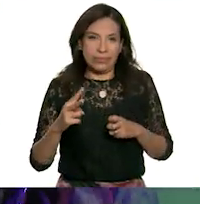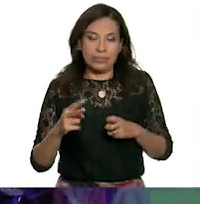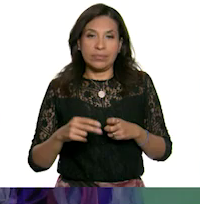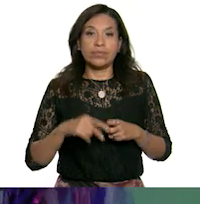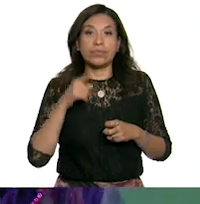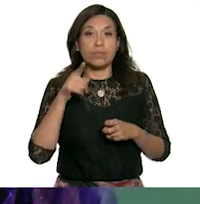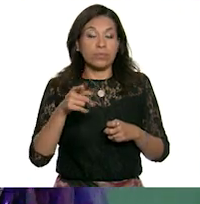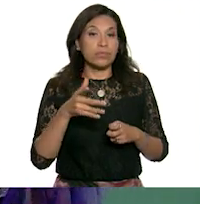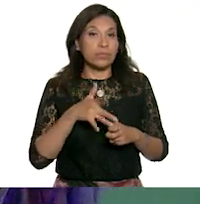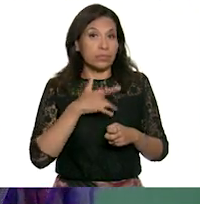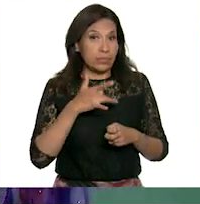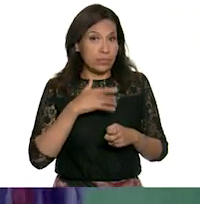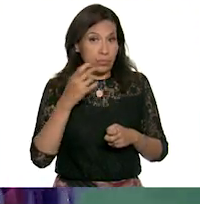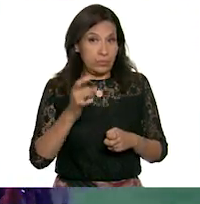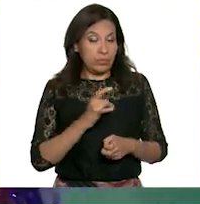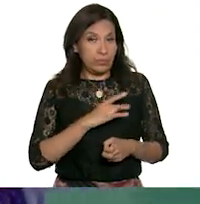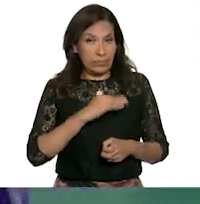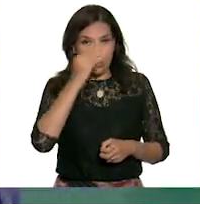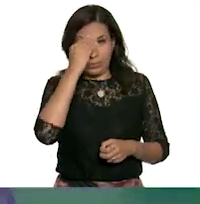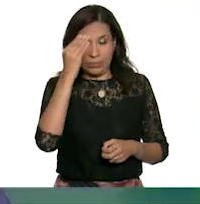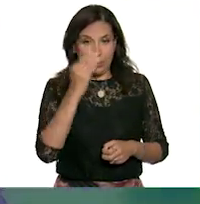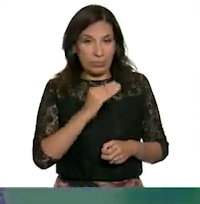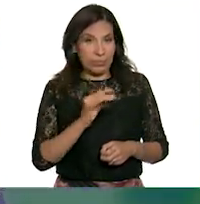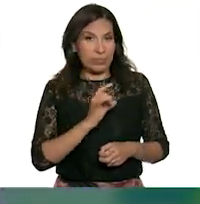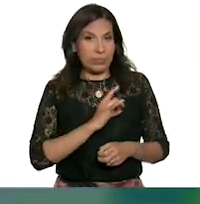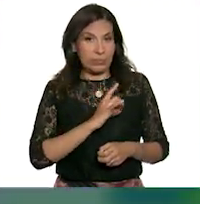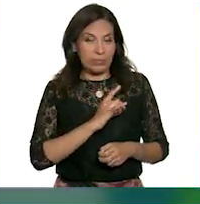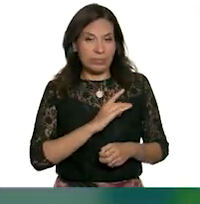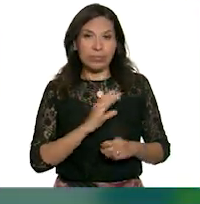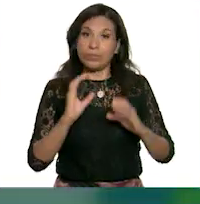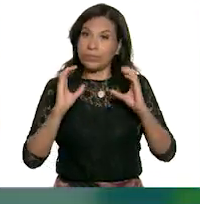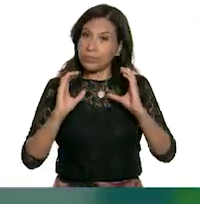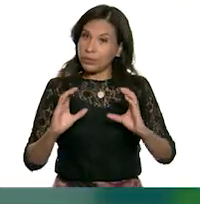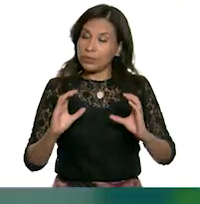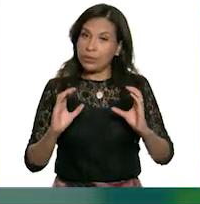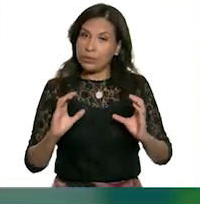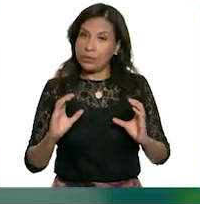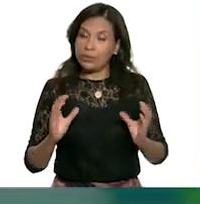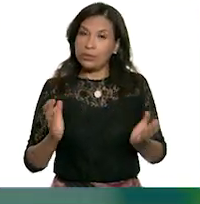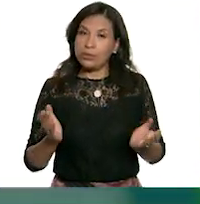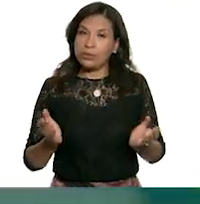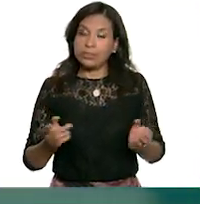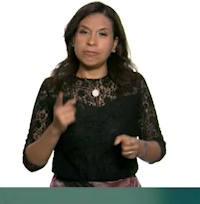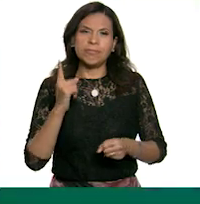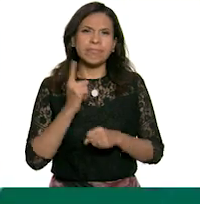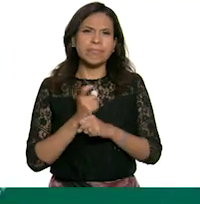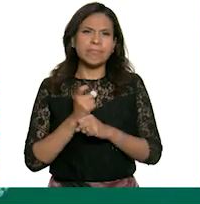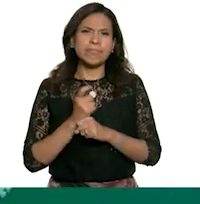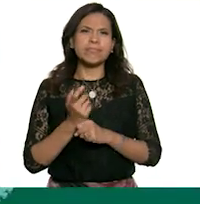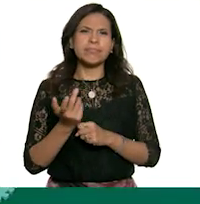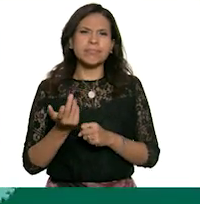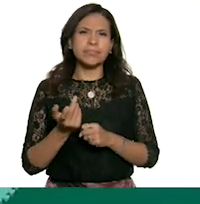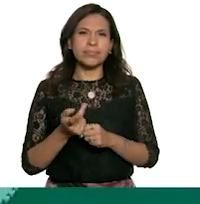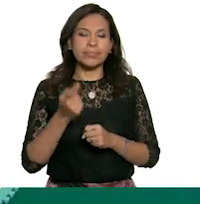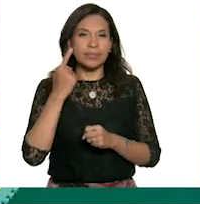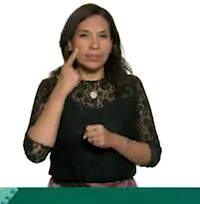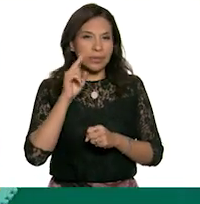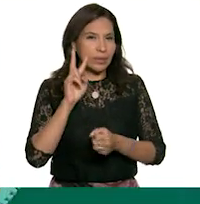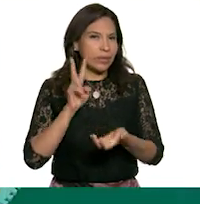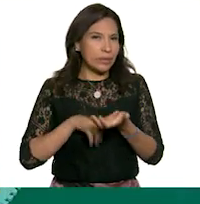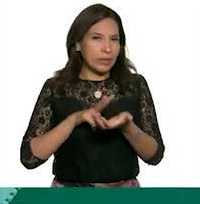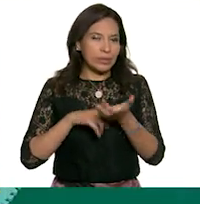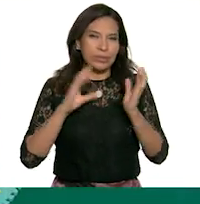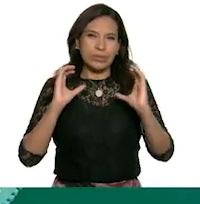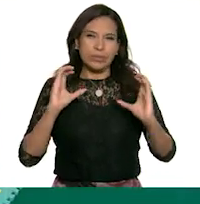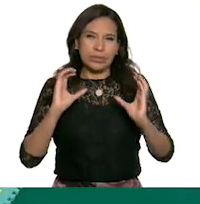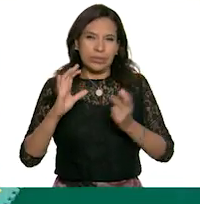Cuando tengas estas emociones de horror o de pánico, ¡cuidado! Primero, valora la situación.